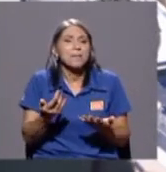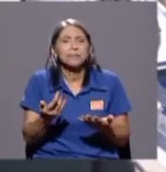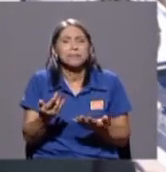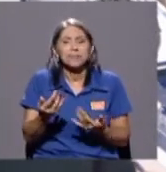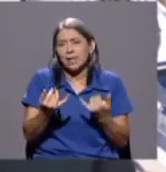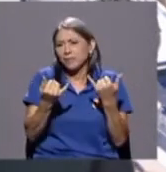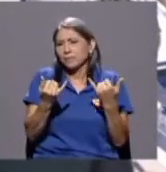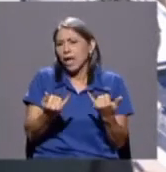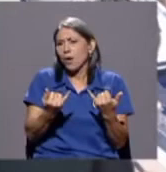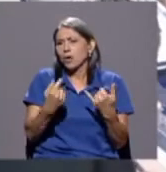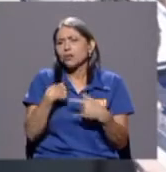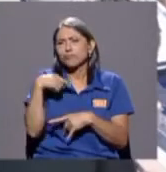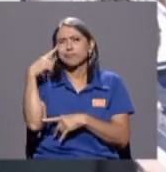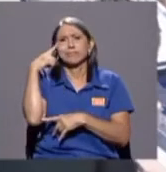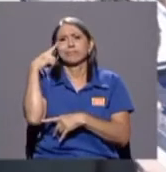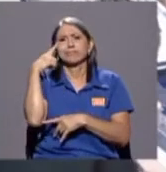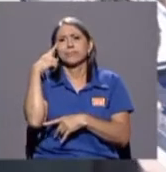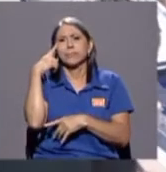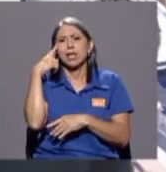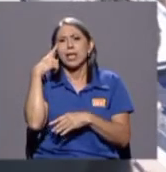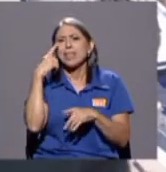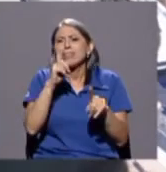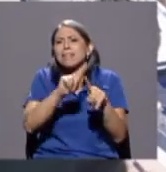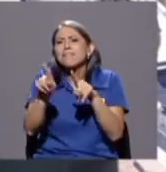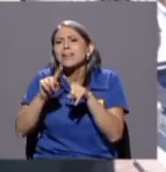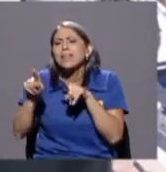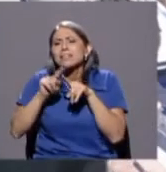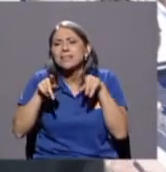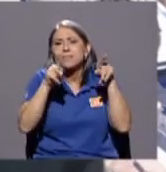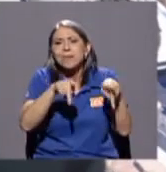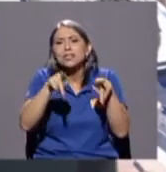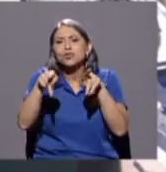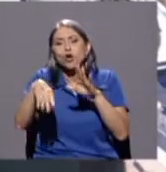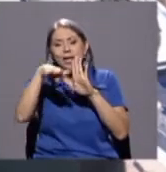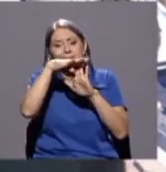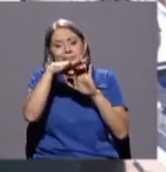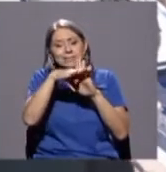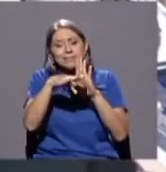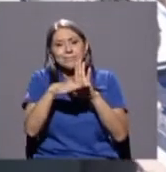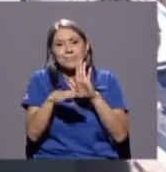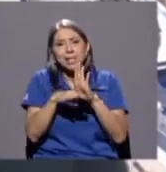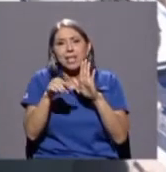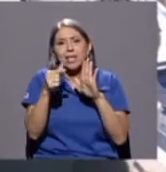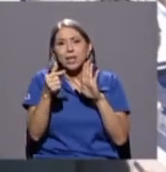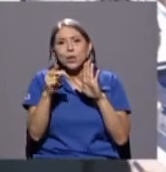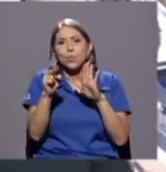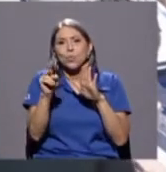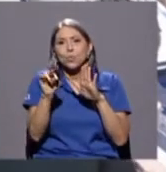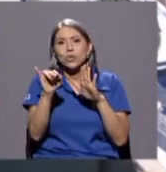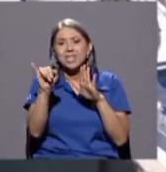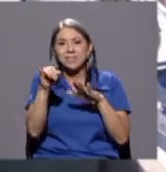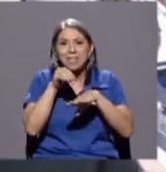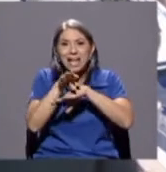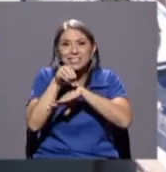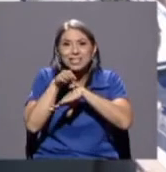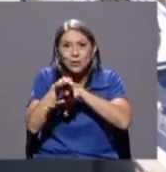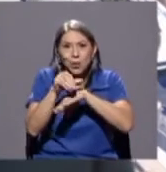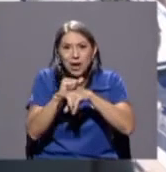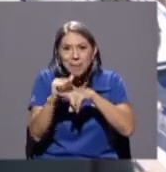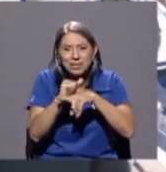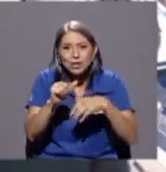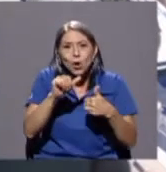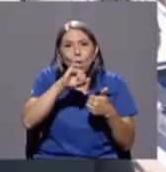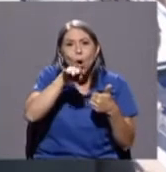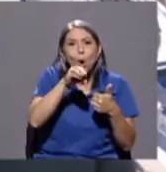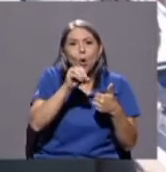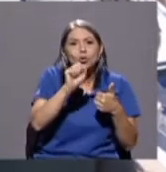cabeza de personas que guti asesoró incapacitó don jose pujol don